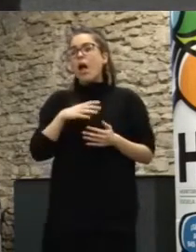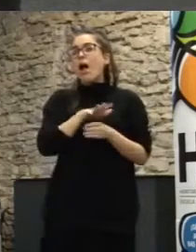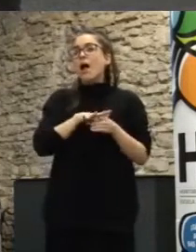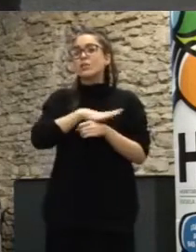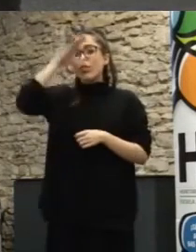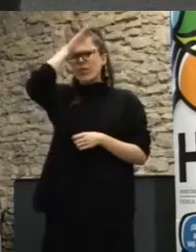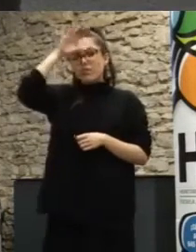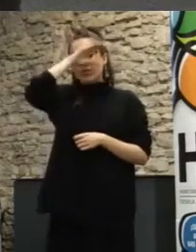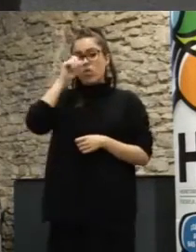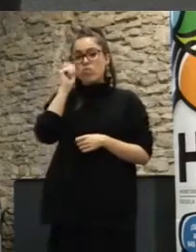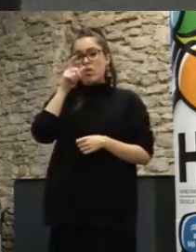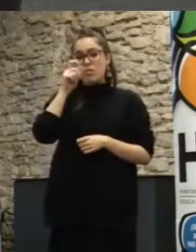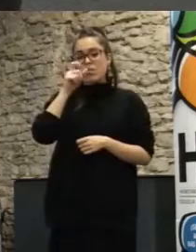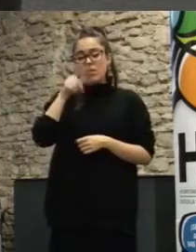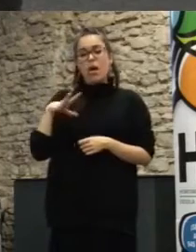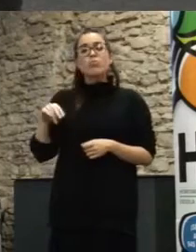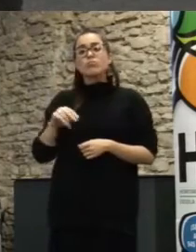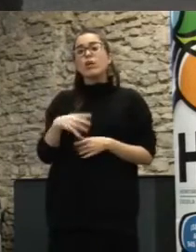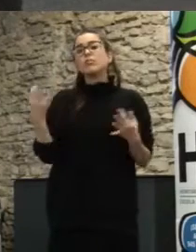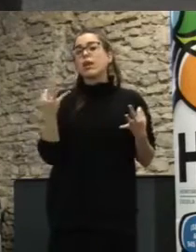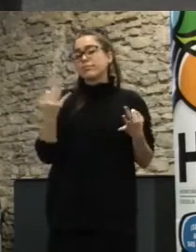tradicionalmente se ha podido se ha utilizado